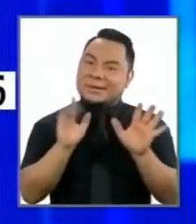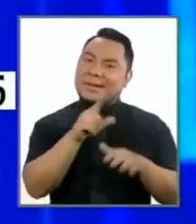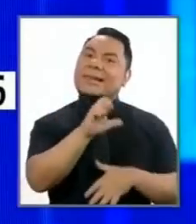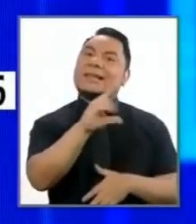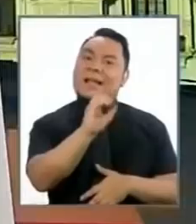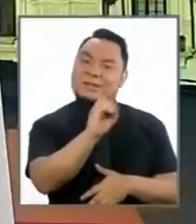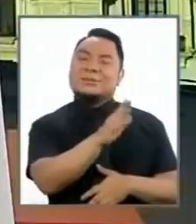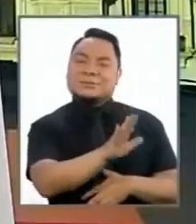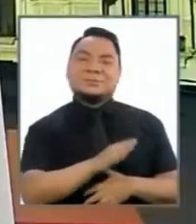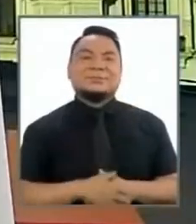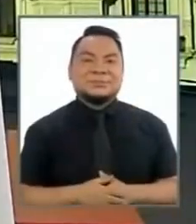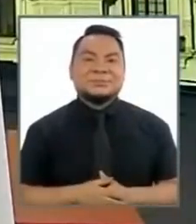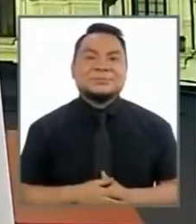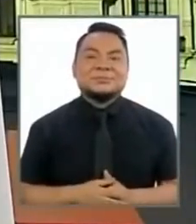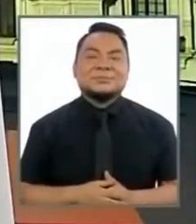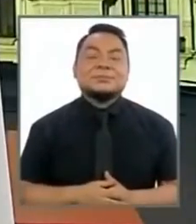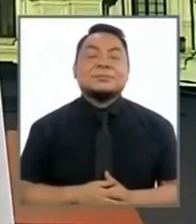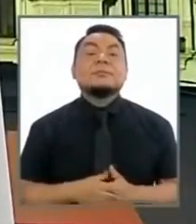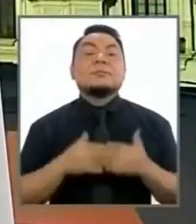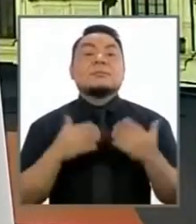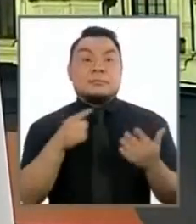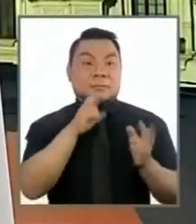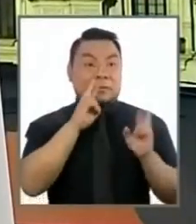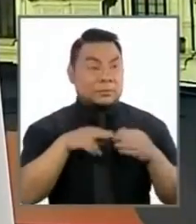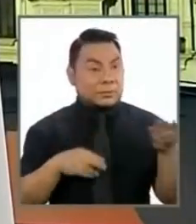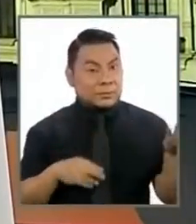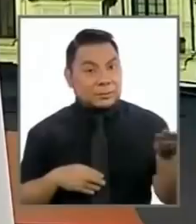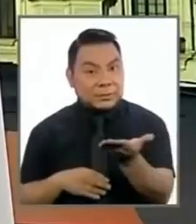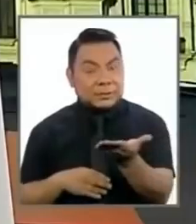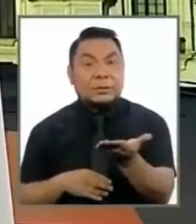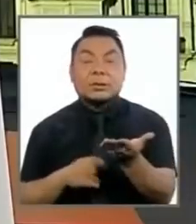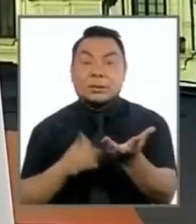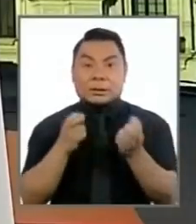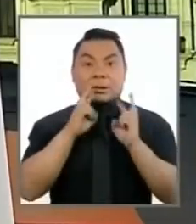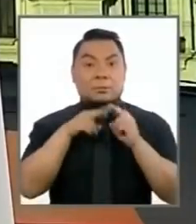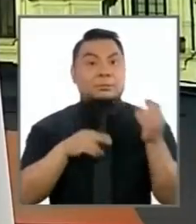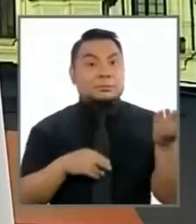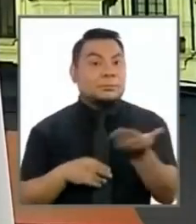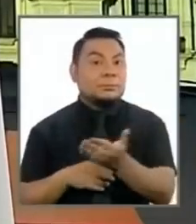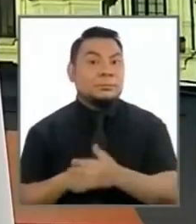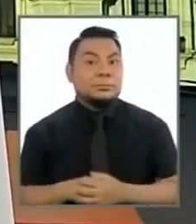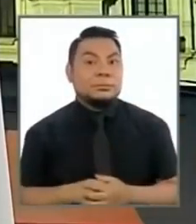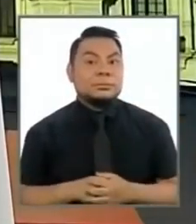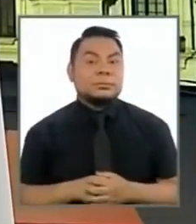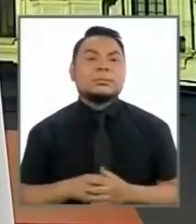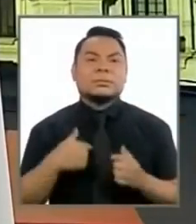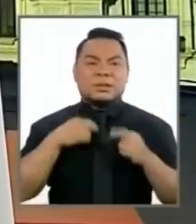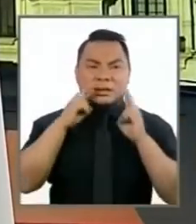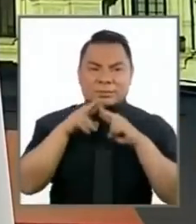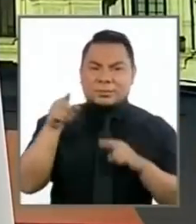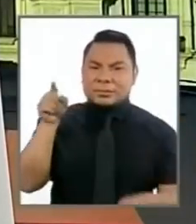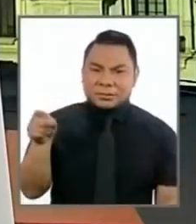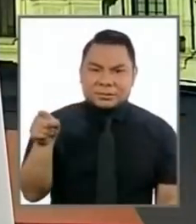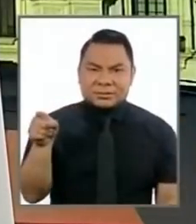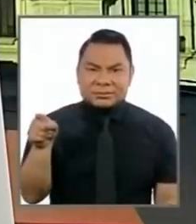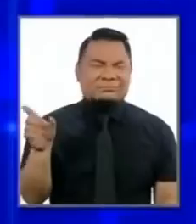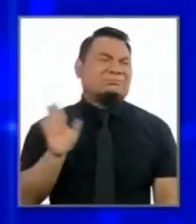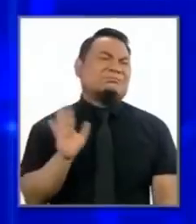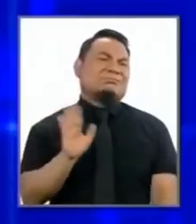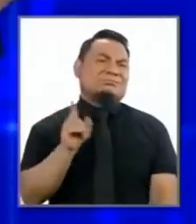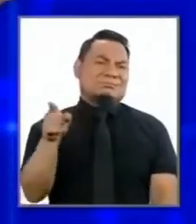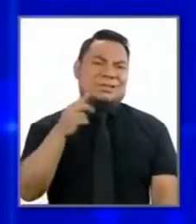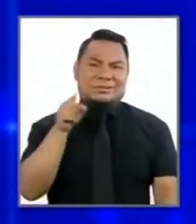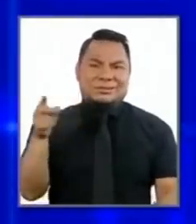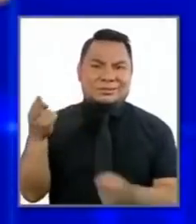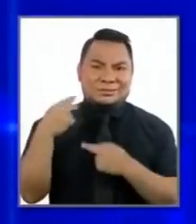Lescano. Minuto cumplido si quiere responder por alusión candidato Lescano si desea responder ¿no? Responder esto no ya todo